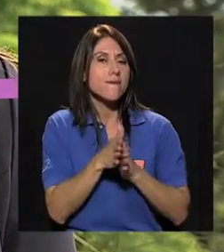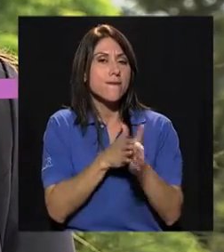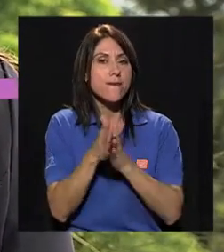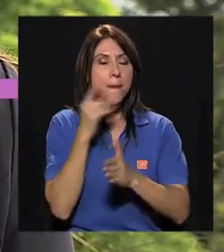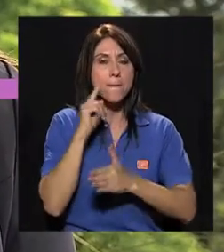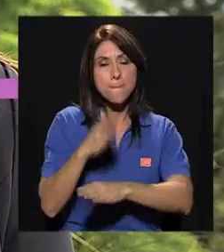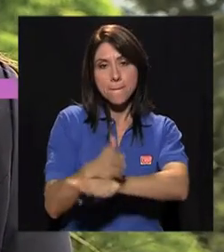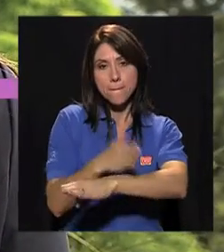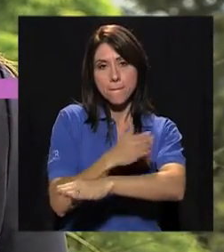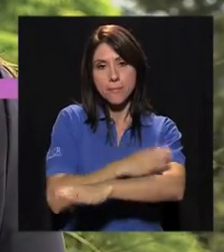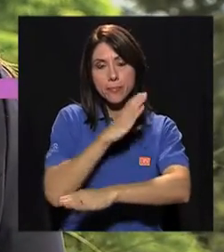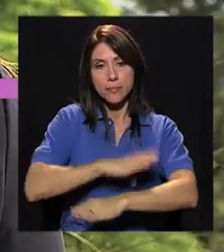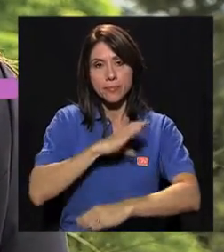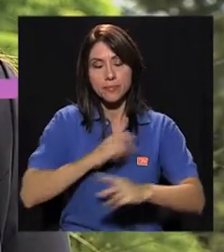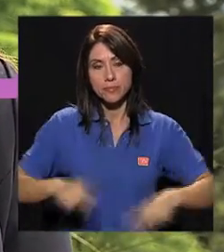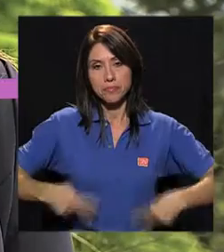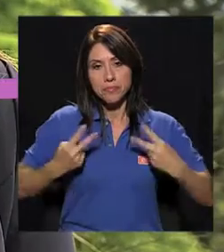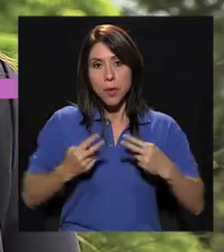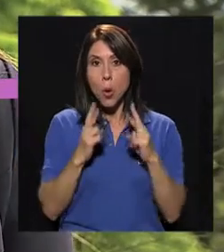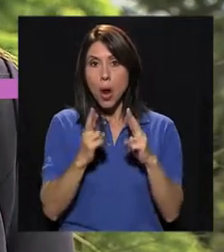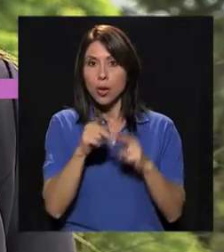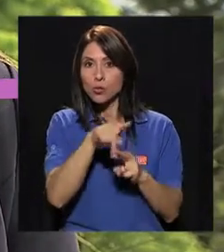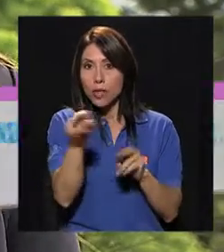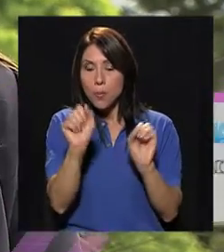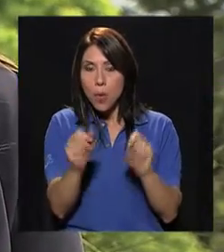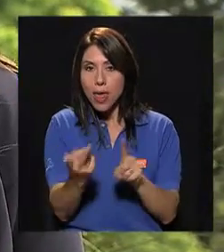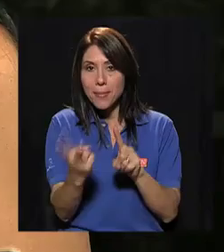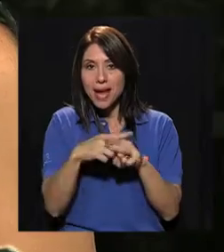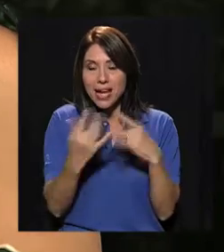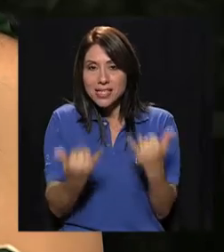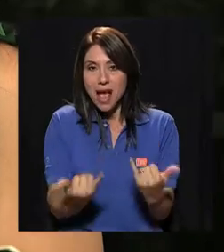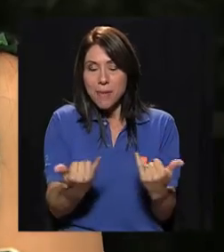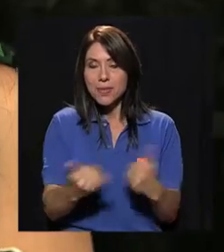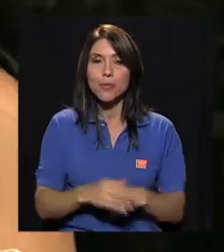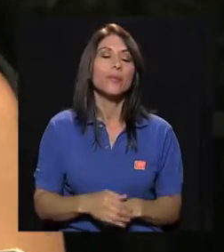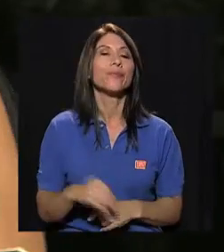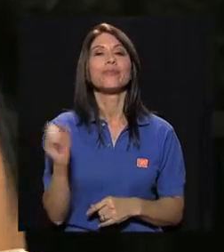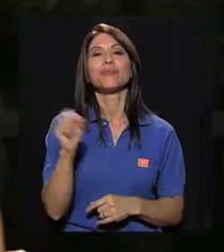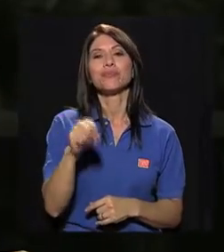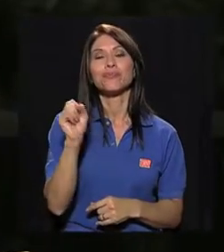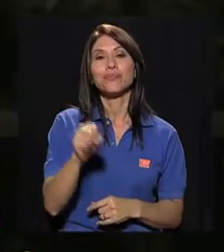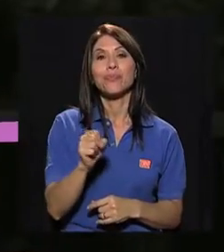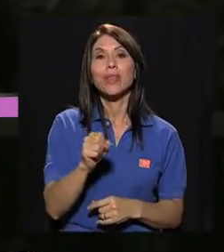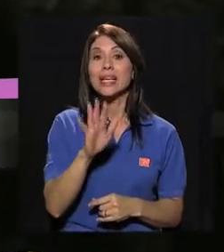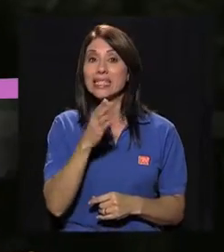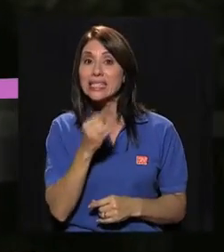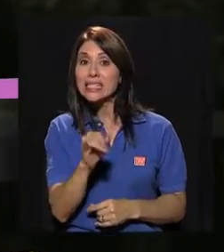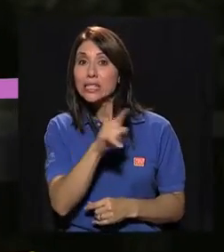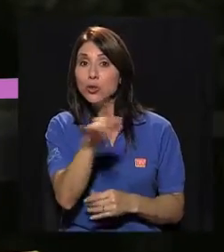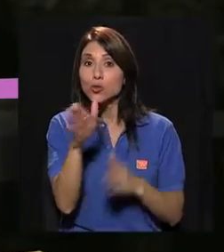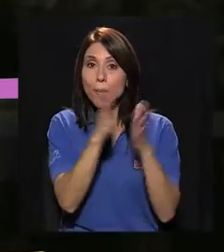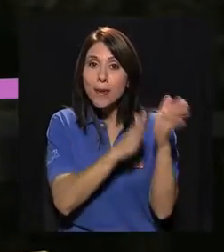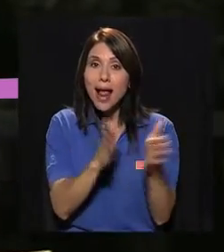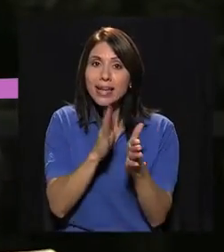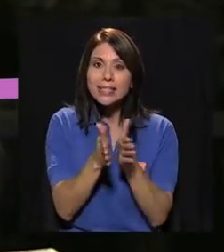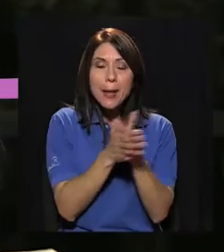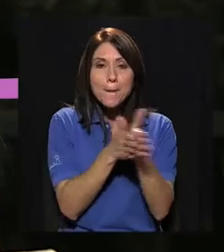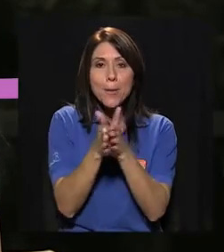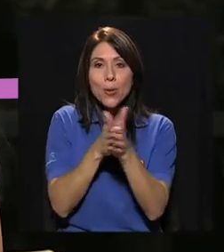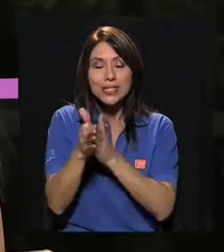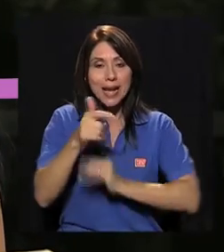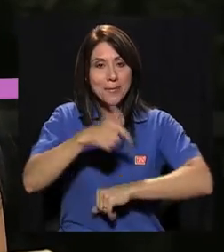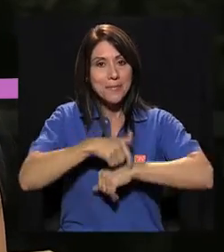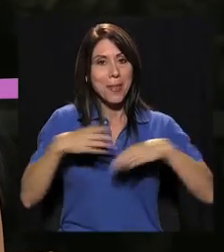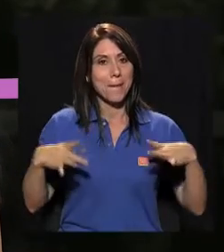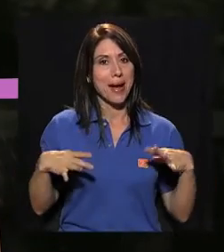la calidad de vida y ojalá que usted lo pueda aplicar desde ya misma. Así es. Si entre sus planes está aprovechar las vacaciones y el